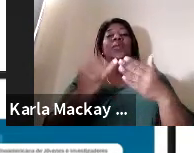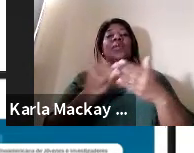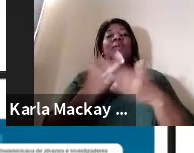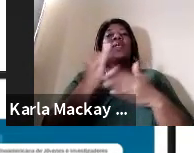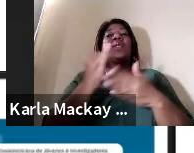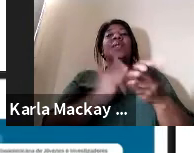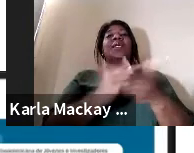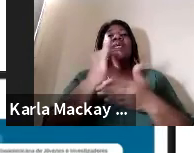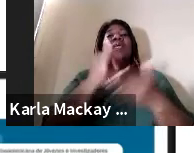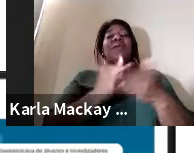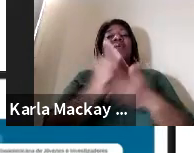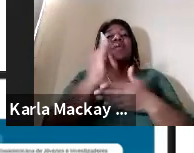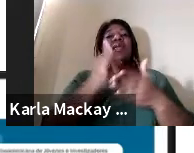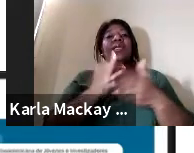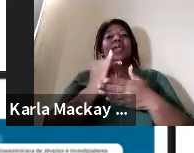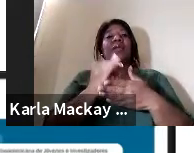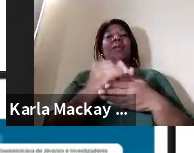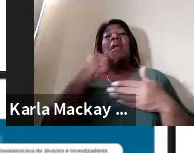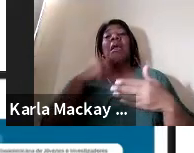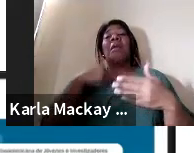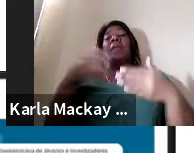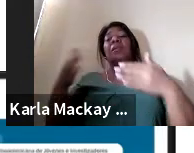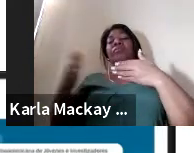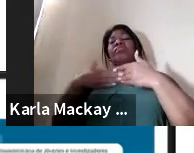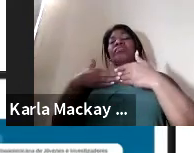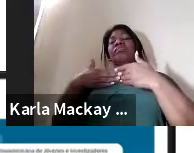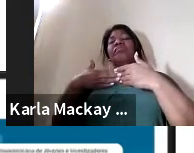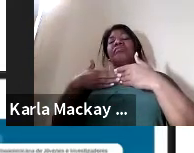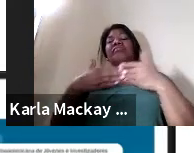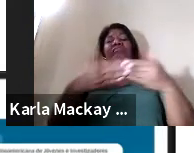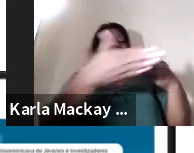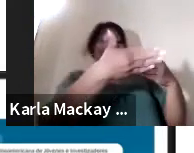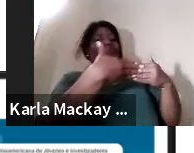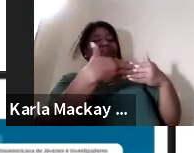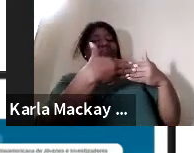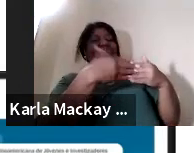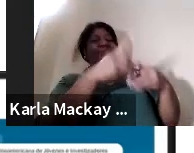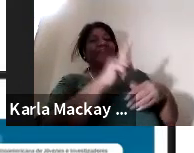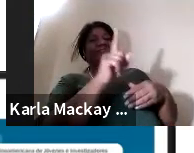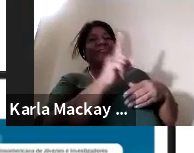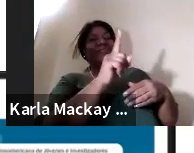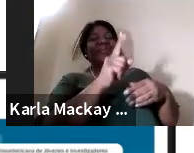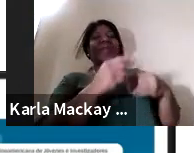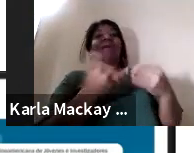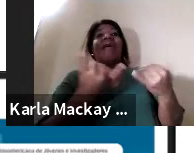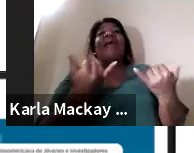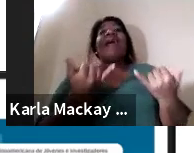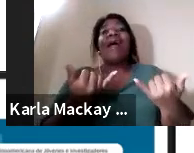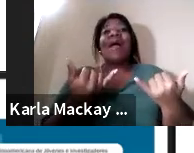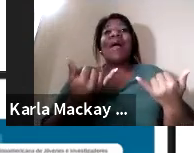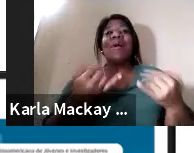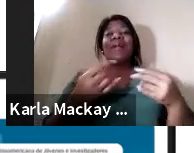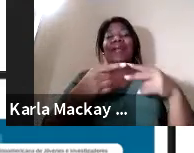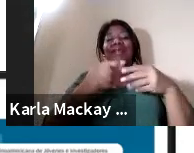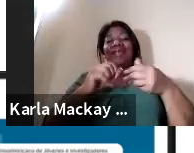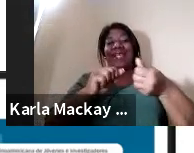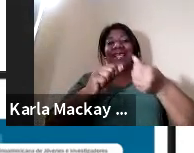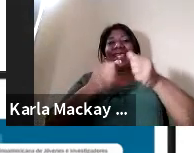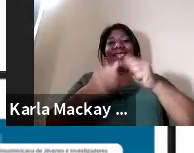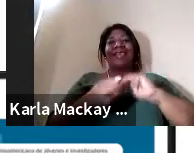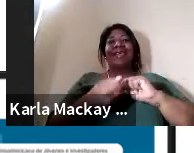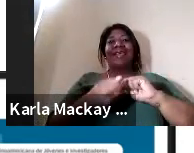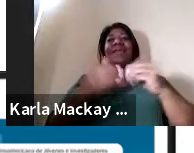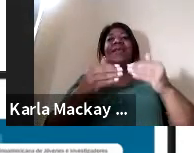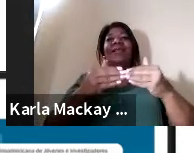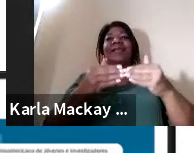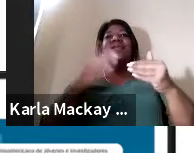porque a un inicio también me la cerraron a mí me dieron no de repente no voy a mencionarlo pero es